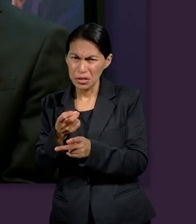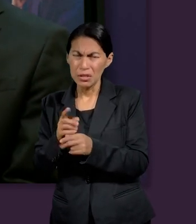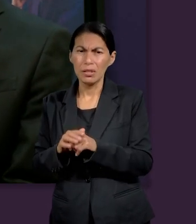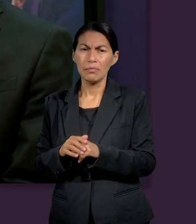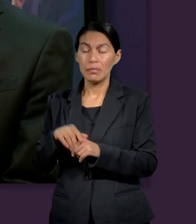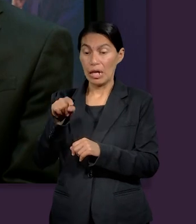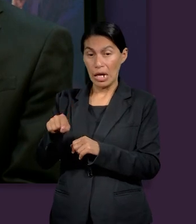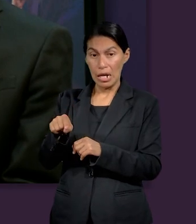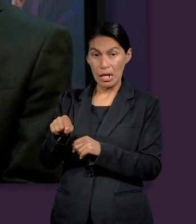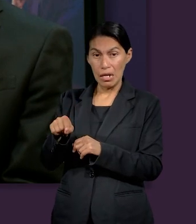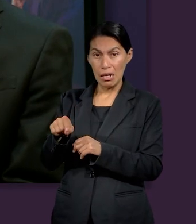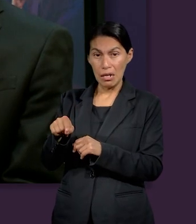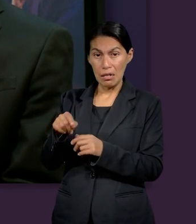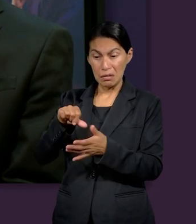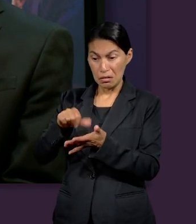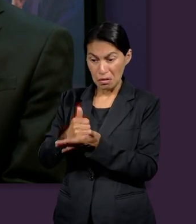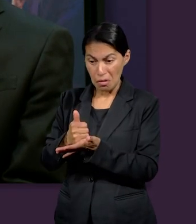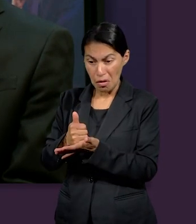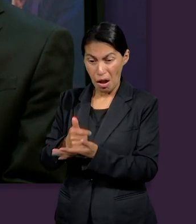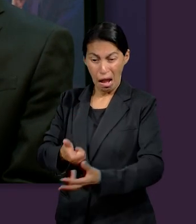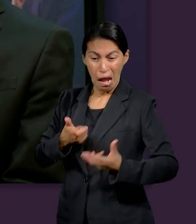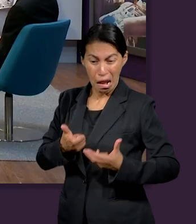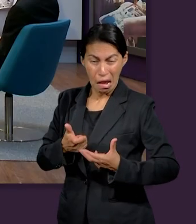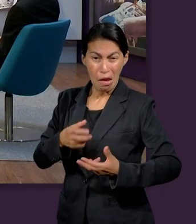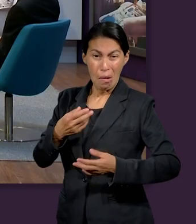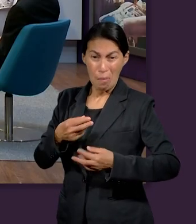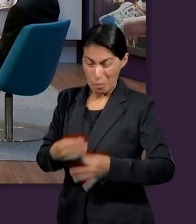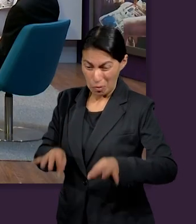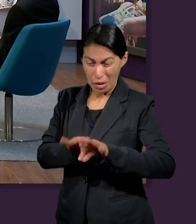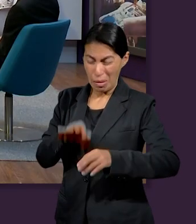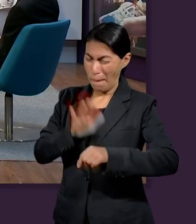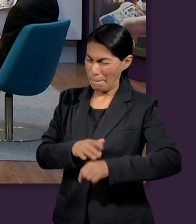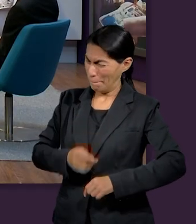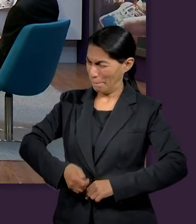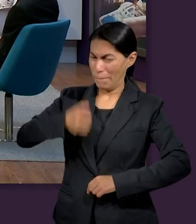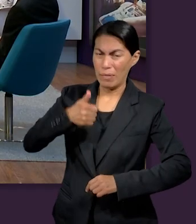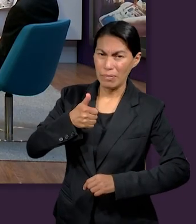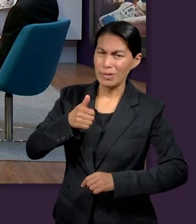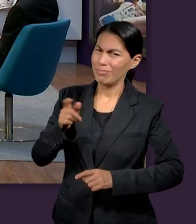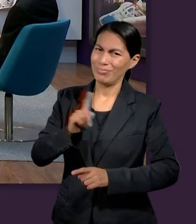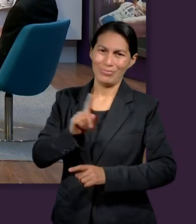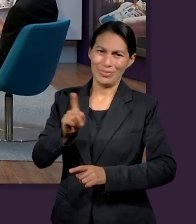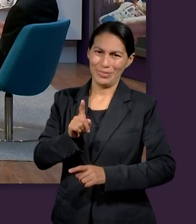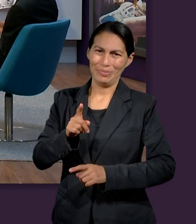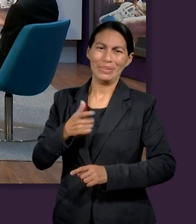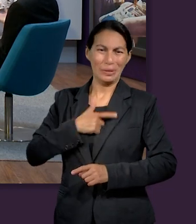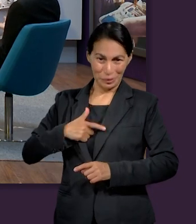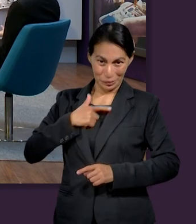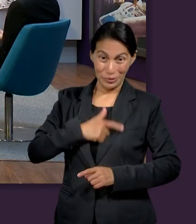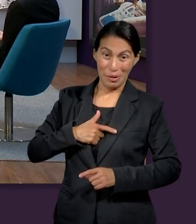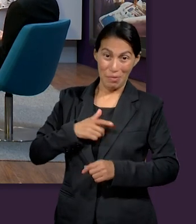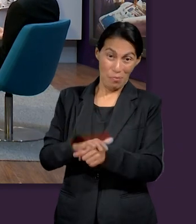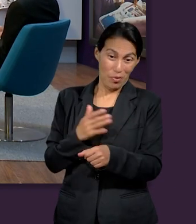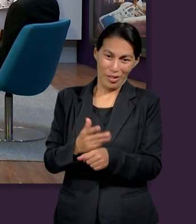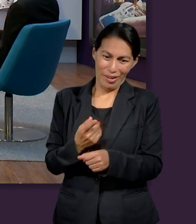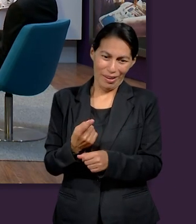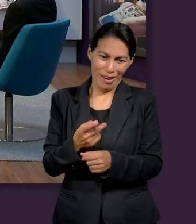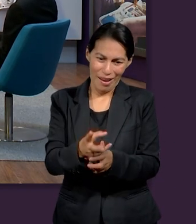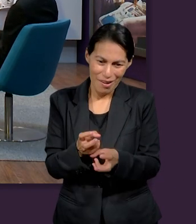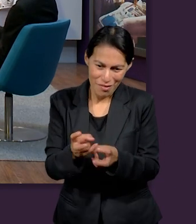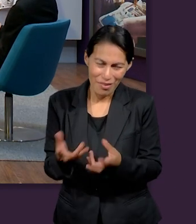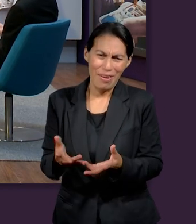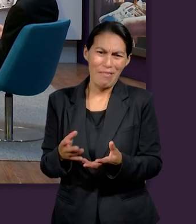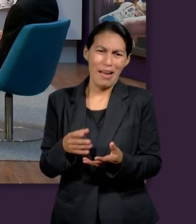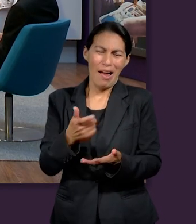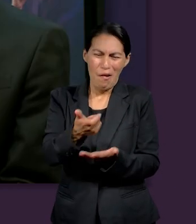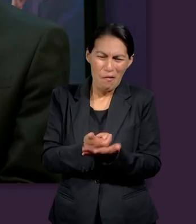como al joven rico porque para saqueo las riquezas no eran algo importante o no era lo principal le gustaban las riquezas por lo